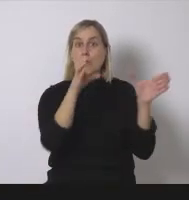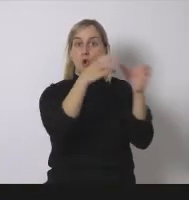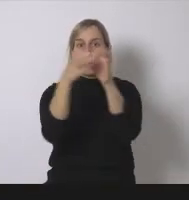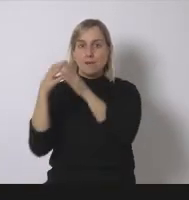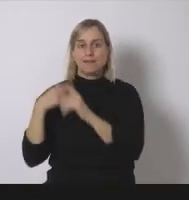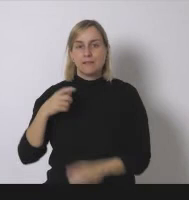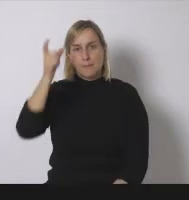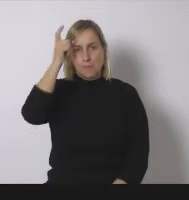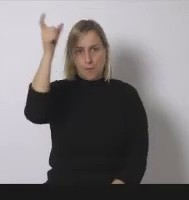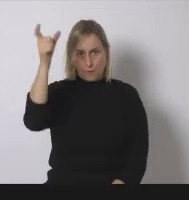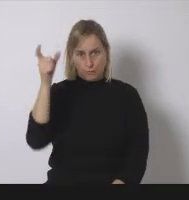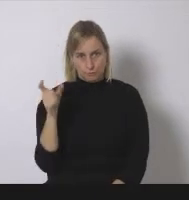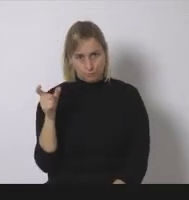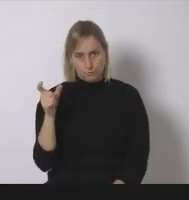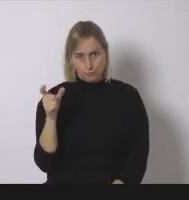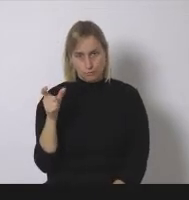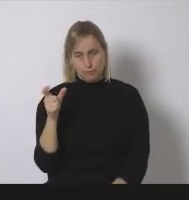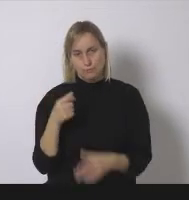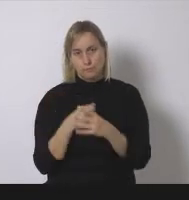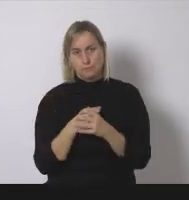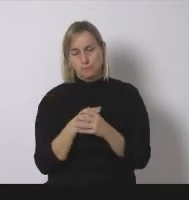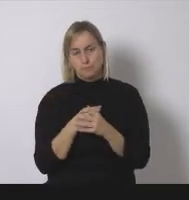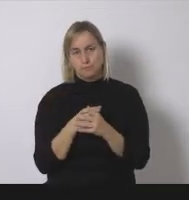colectivo de comunidades y pueblos